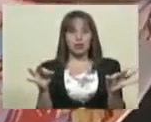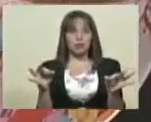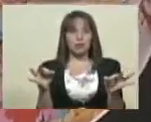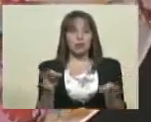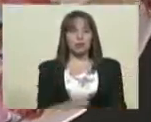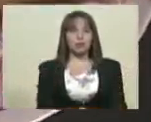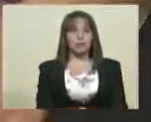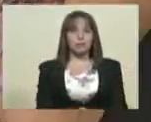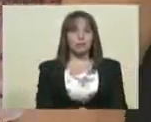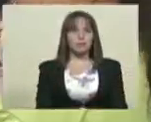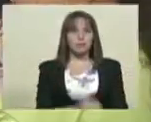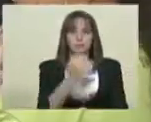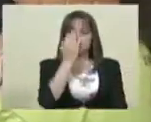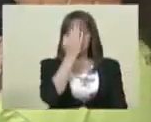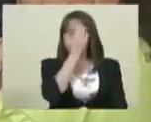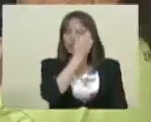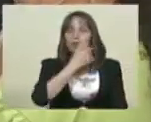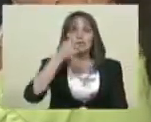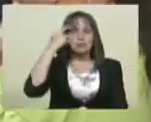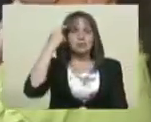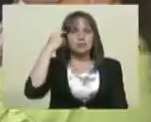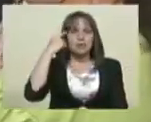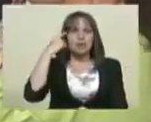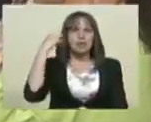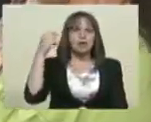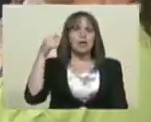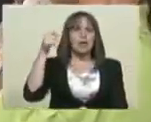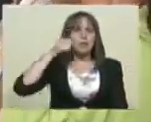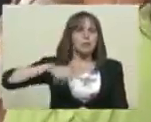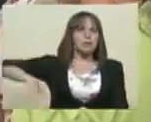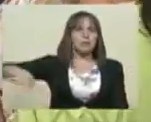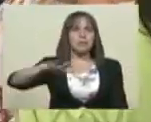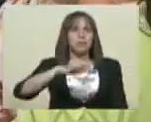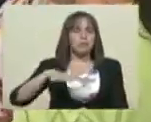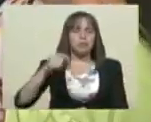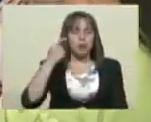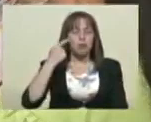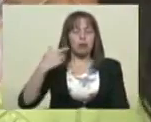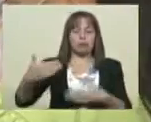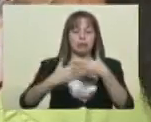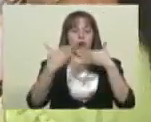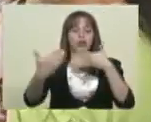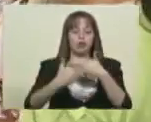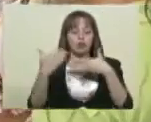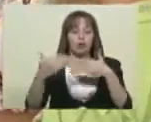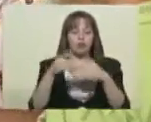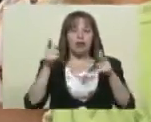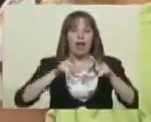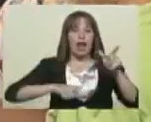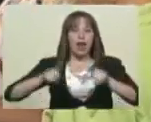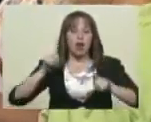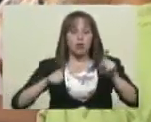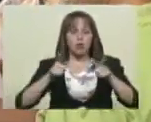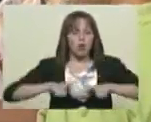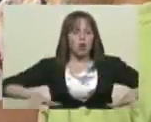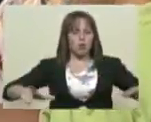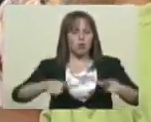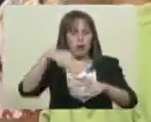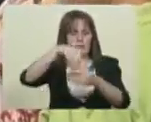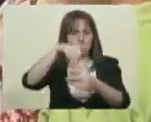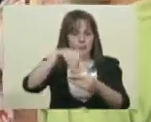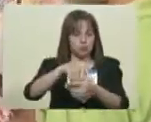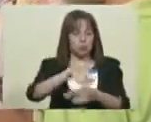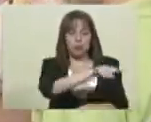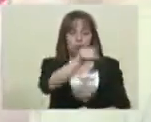como lo ha sabido el país, hemos tenido ataques a algunos centros de votación, pero además desde conocimiento